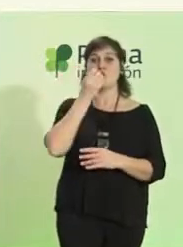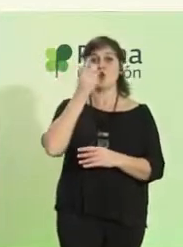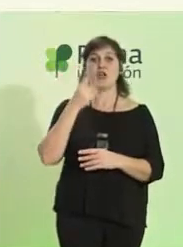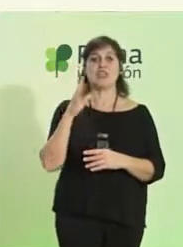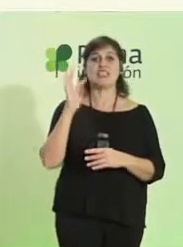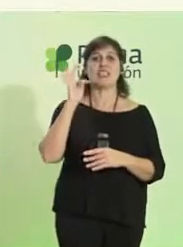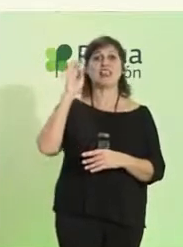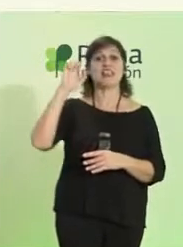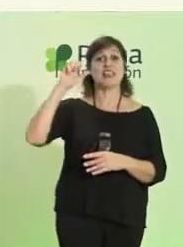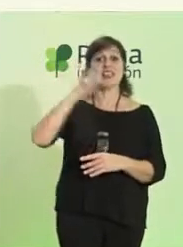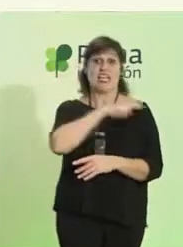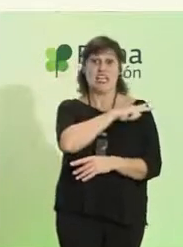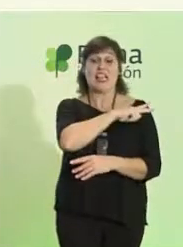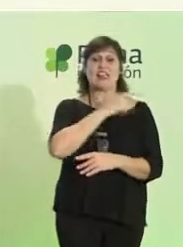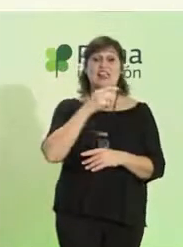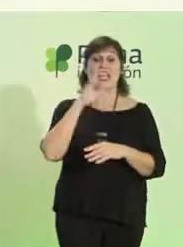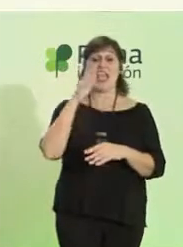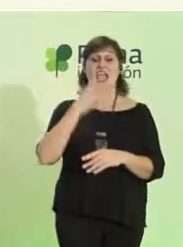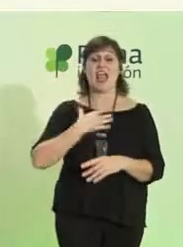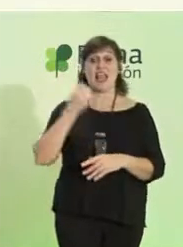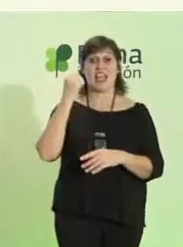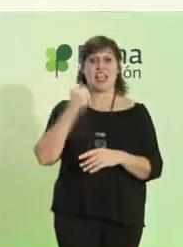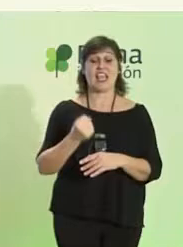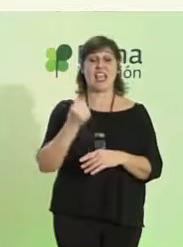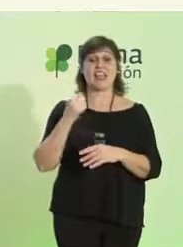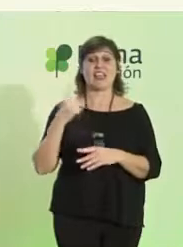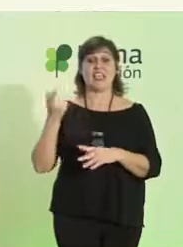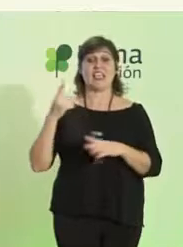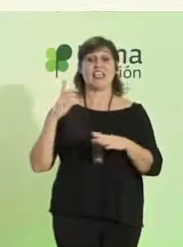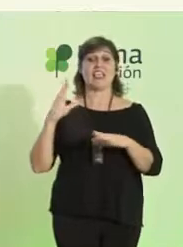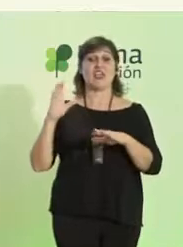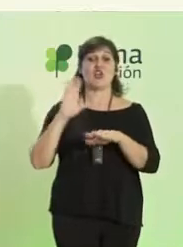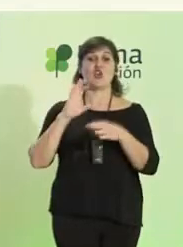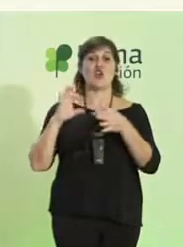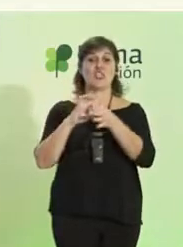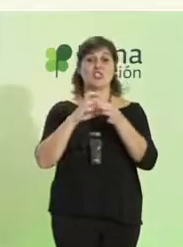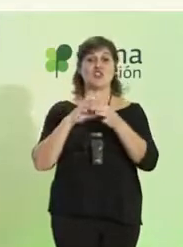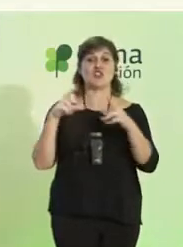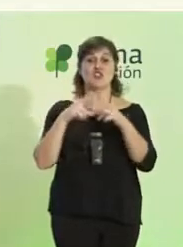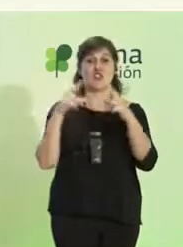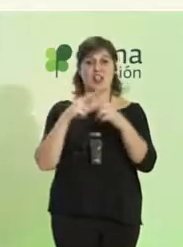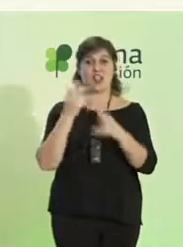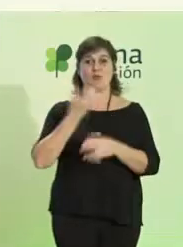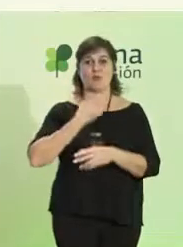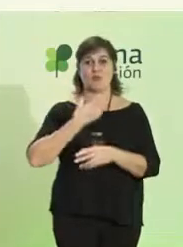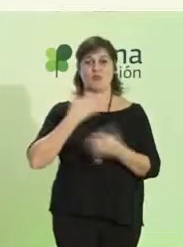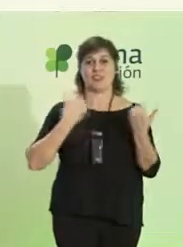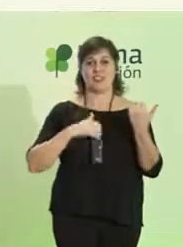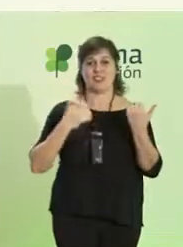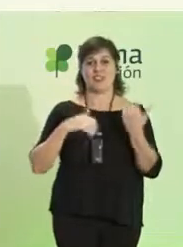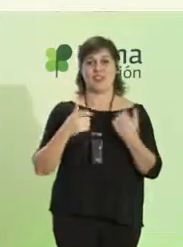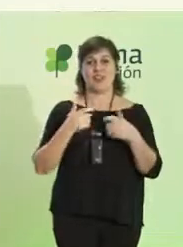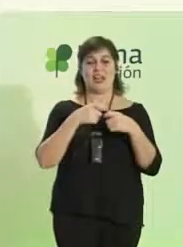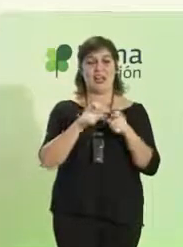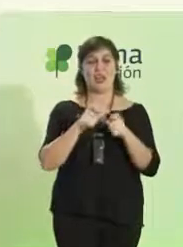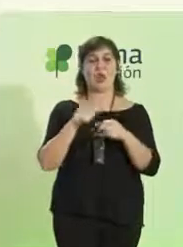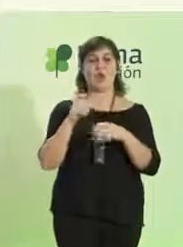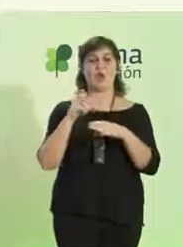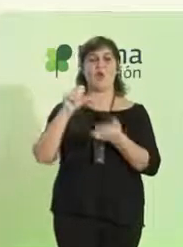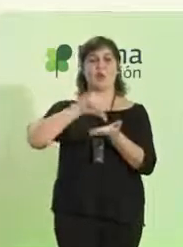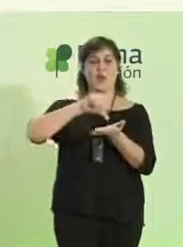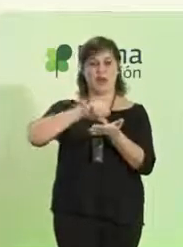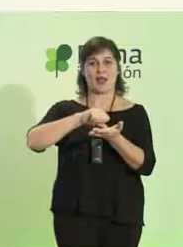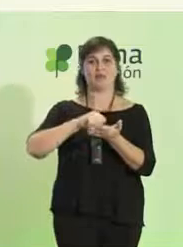alcalde y delegado de Área de Hábitat, Urbano y Cohesión Social del Ayuntamiento de Sevilla. Gracias.